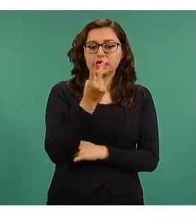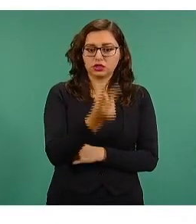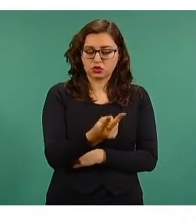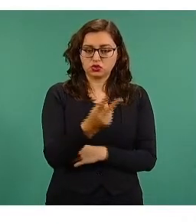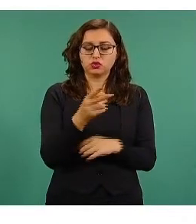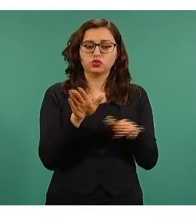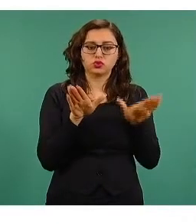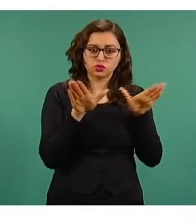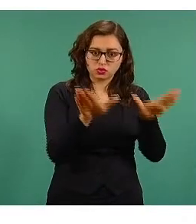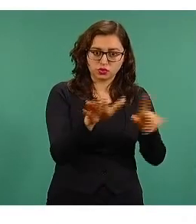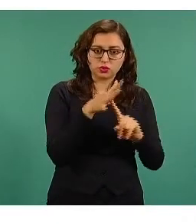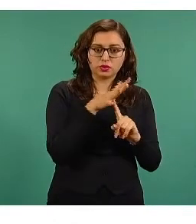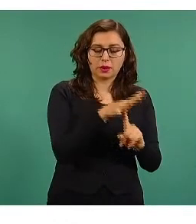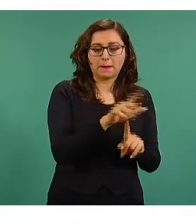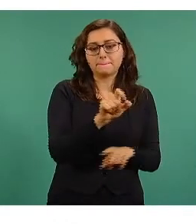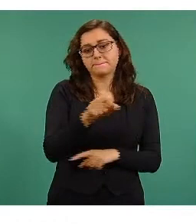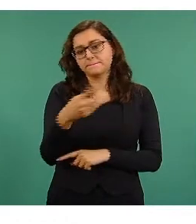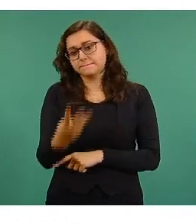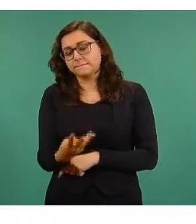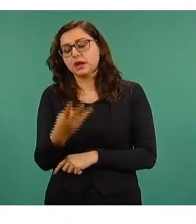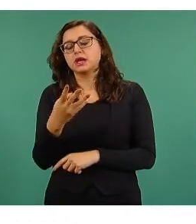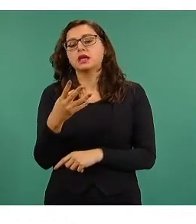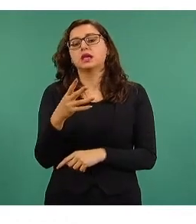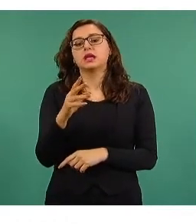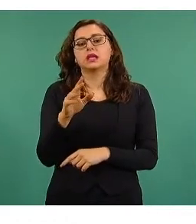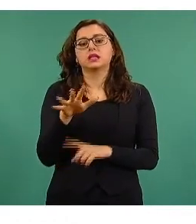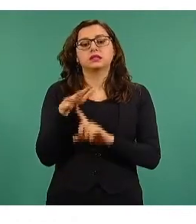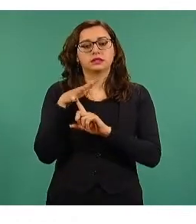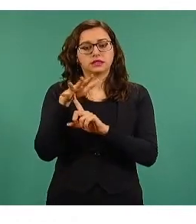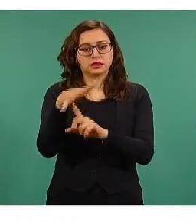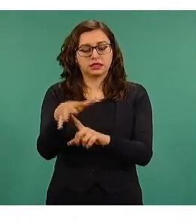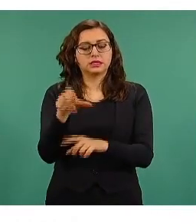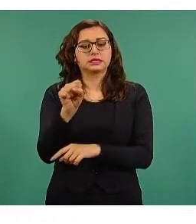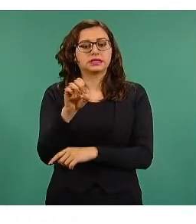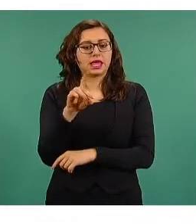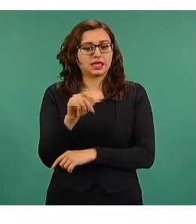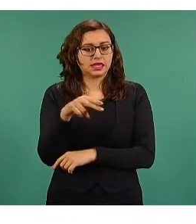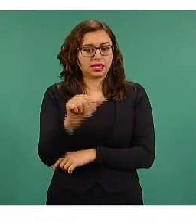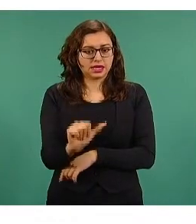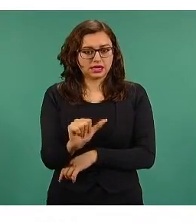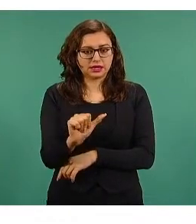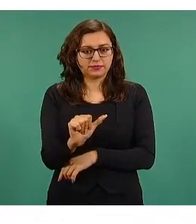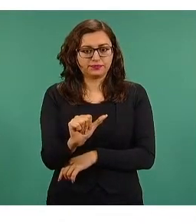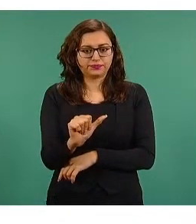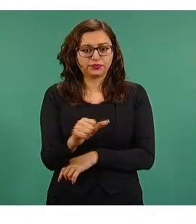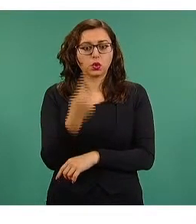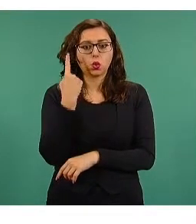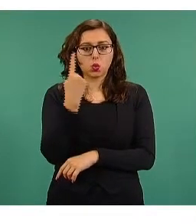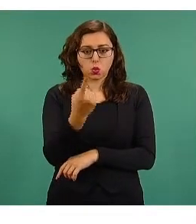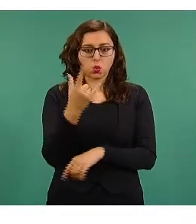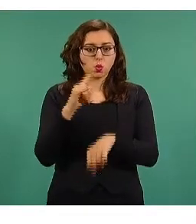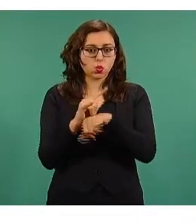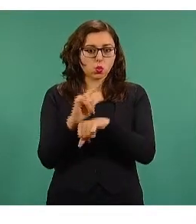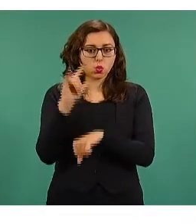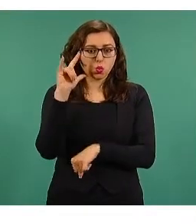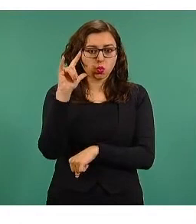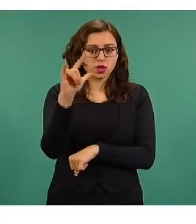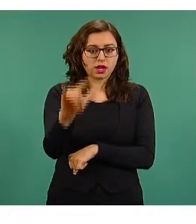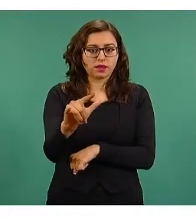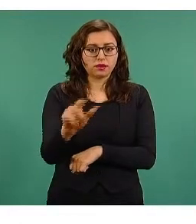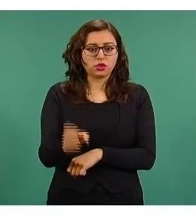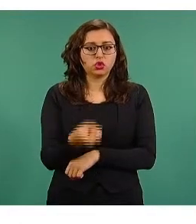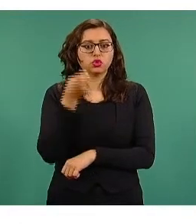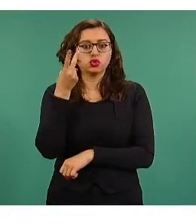fija y 24 helicópteros de Sedena, un avión y dos